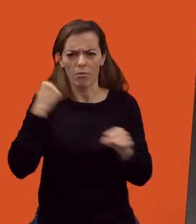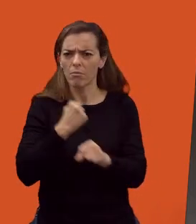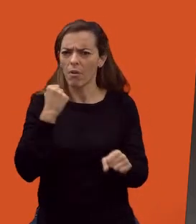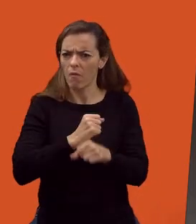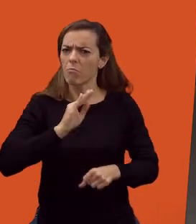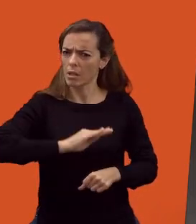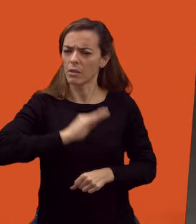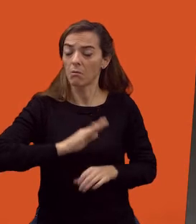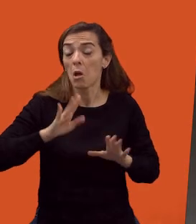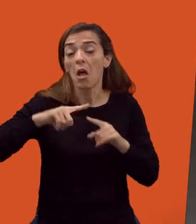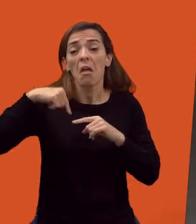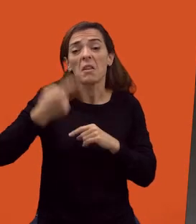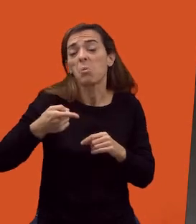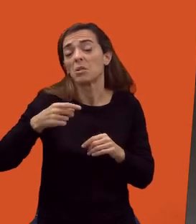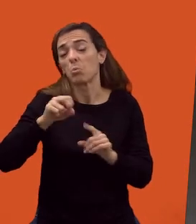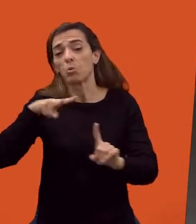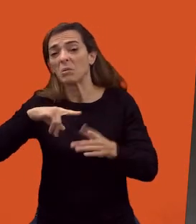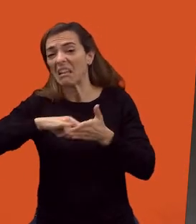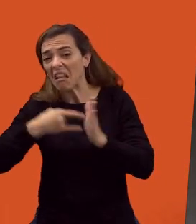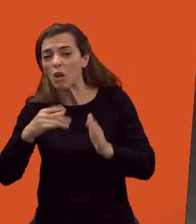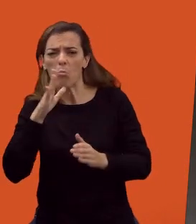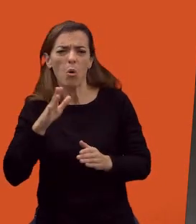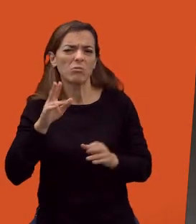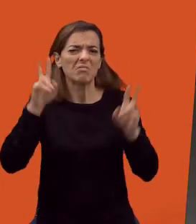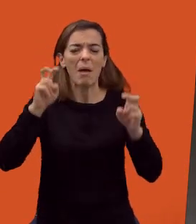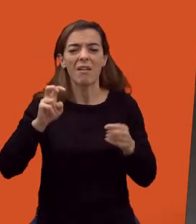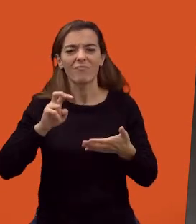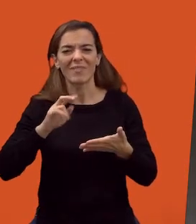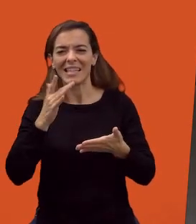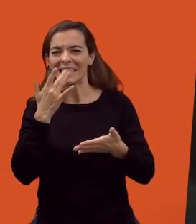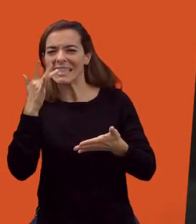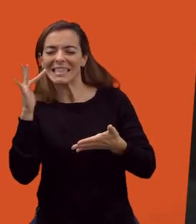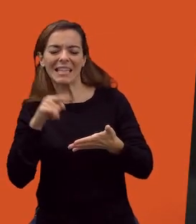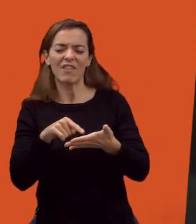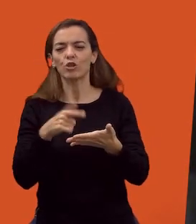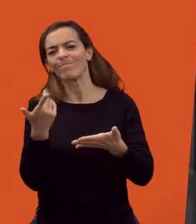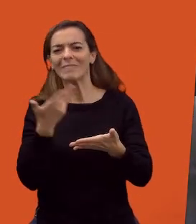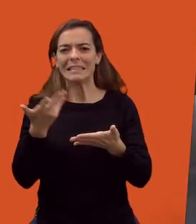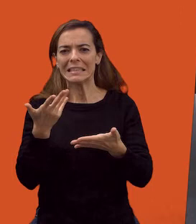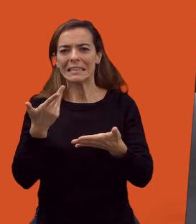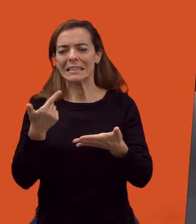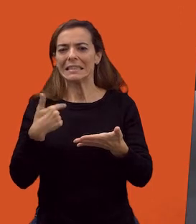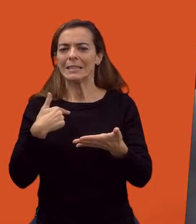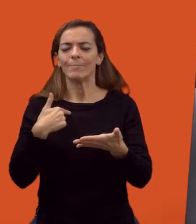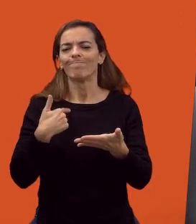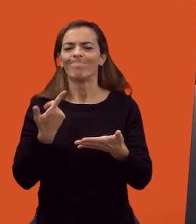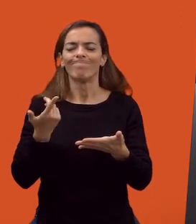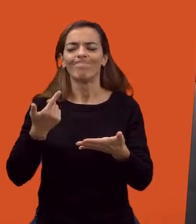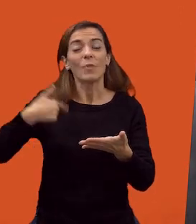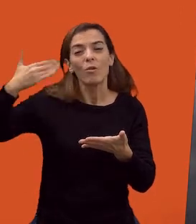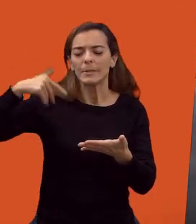pero luego por cuestiones técnicas, pues por los reflejos y tal, siempre era algo que lo había rechazado de alguna